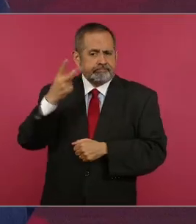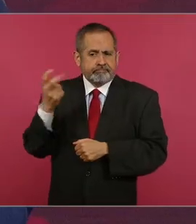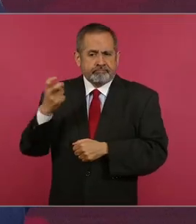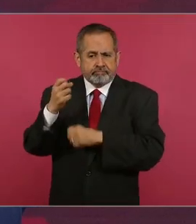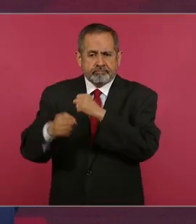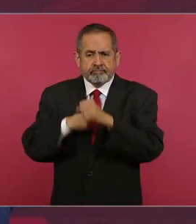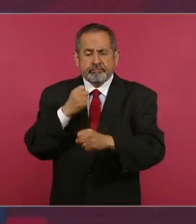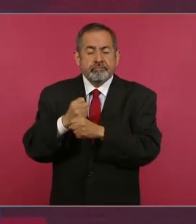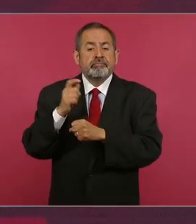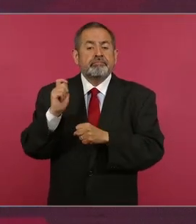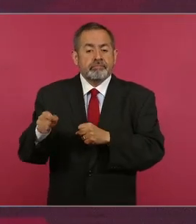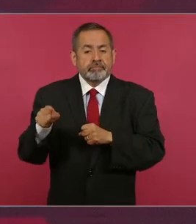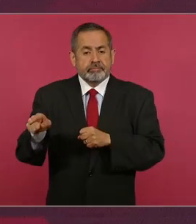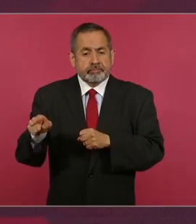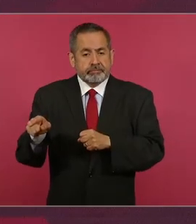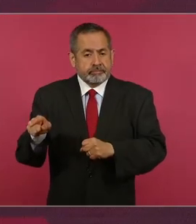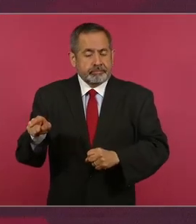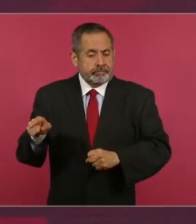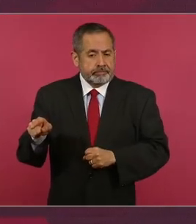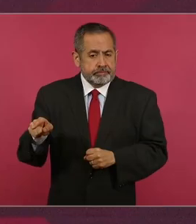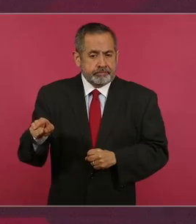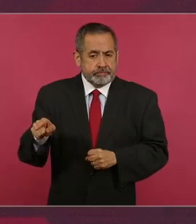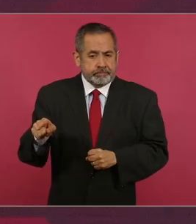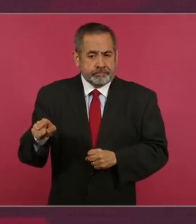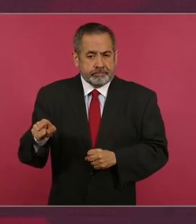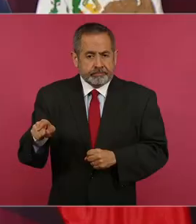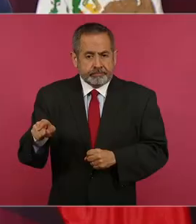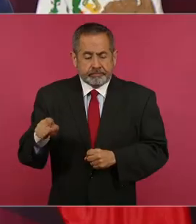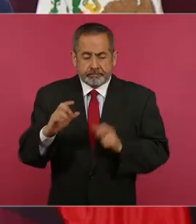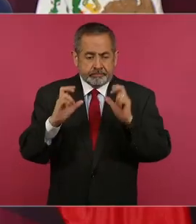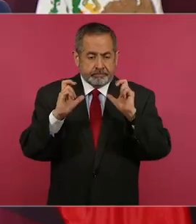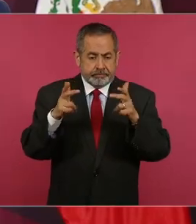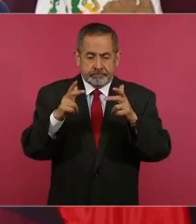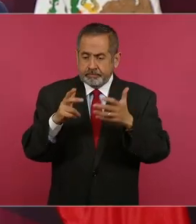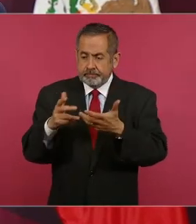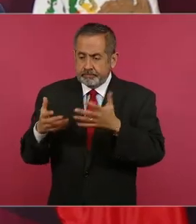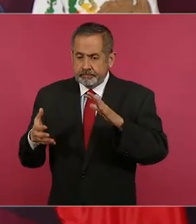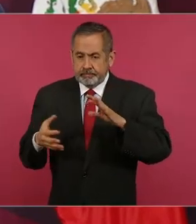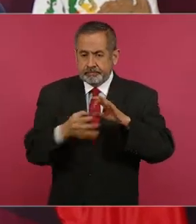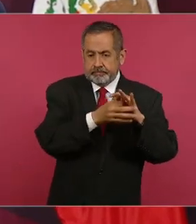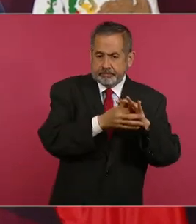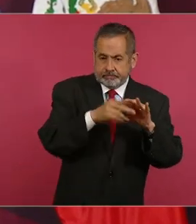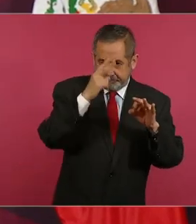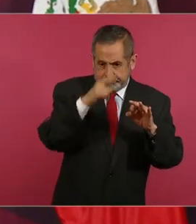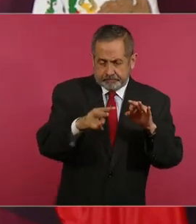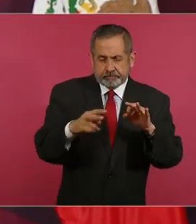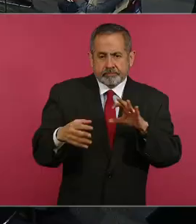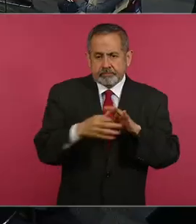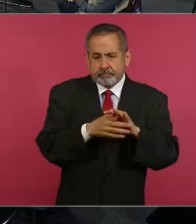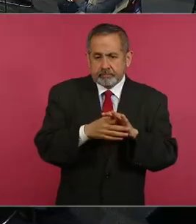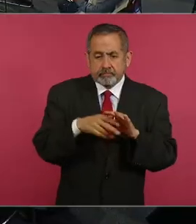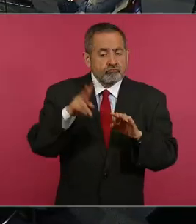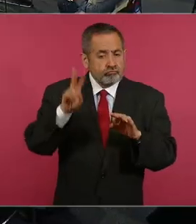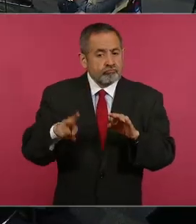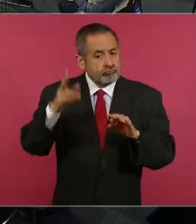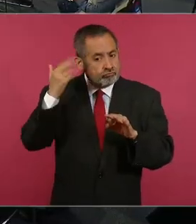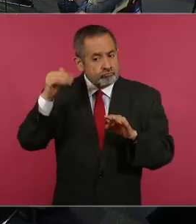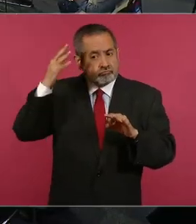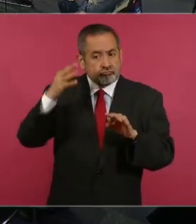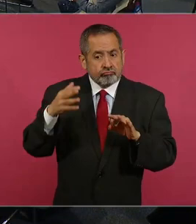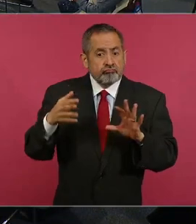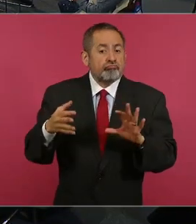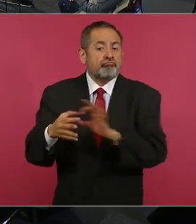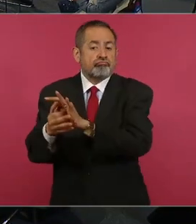anexa Chiapas a México, pero antes era parte de